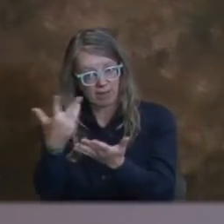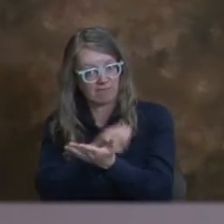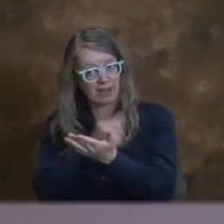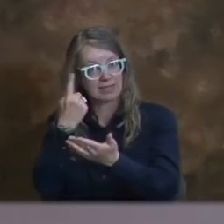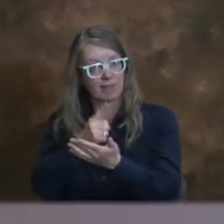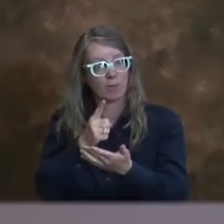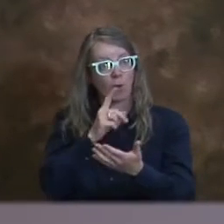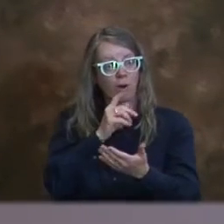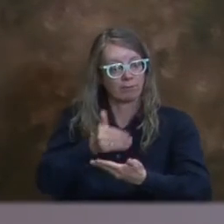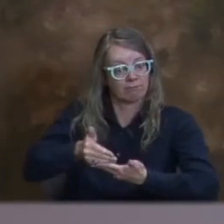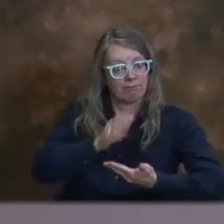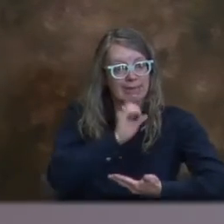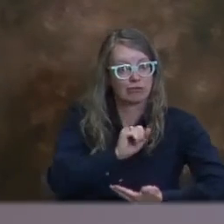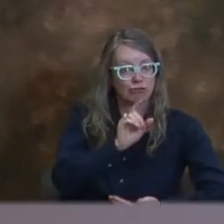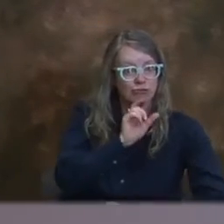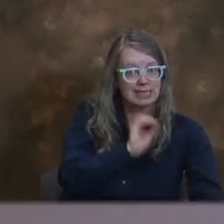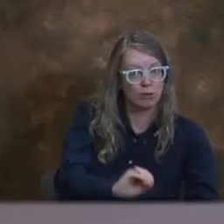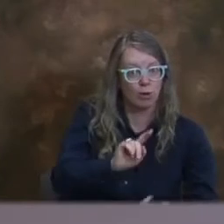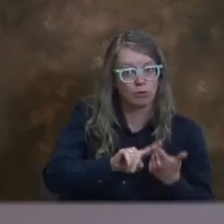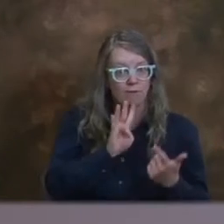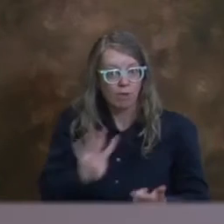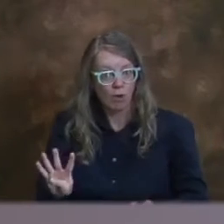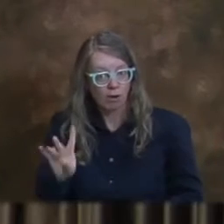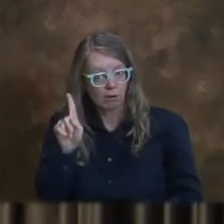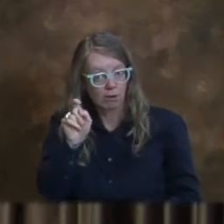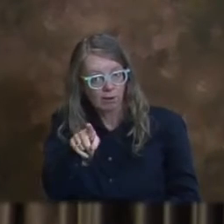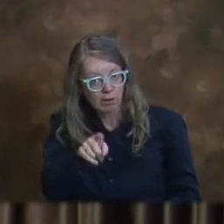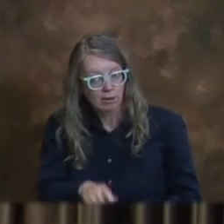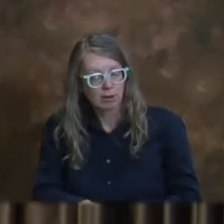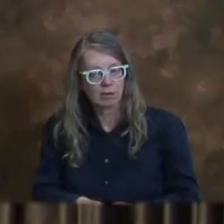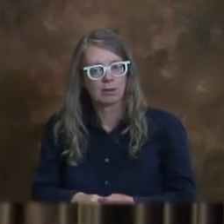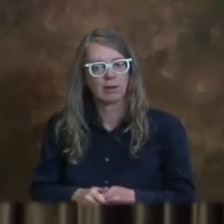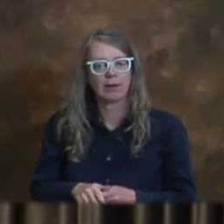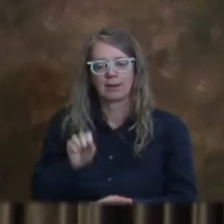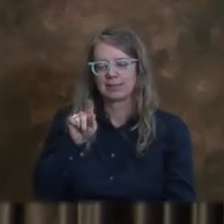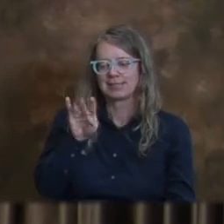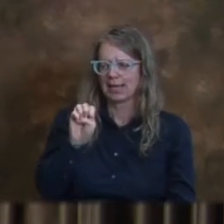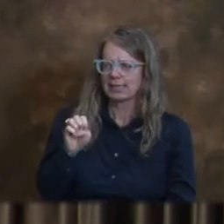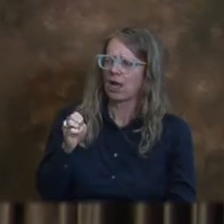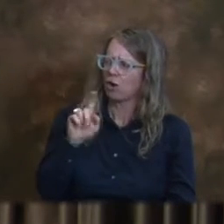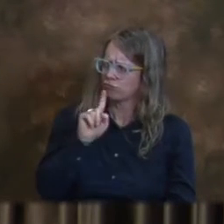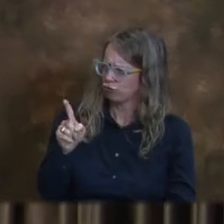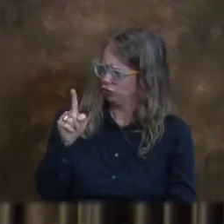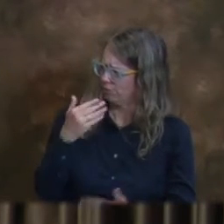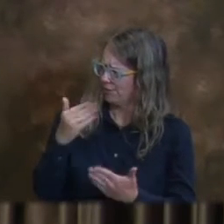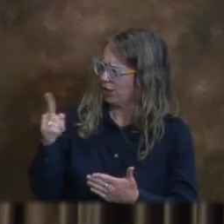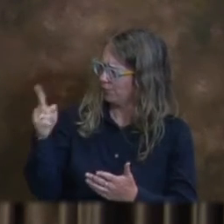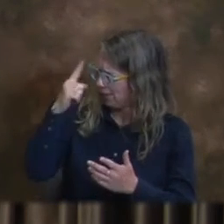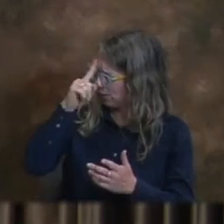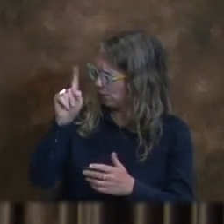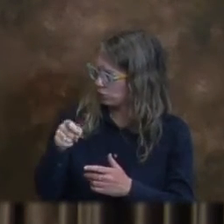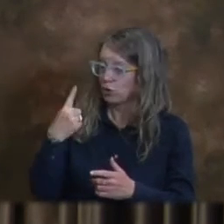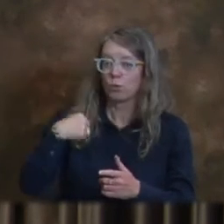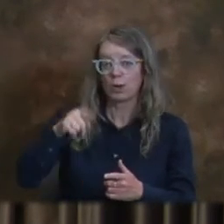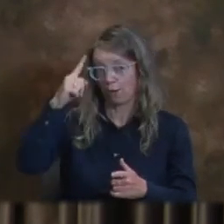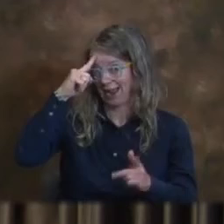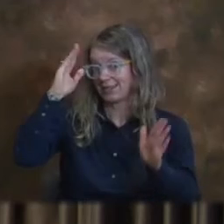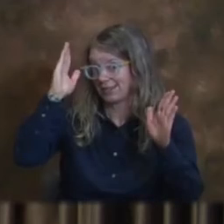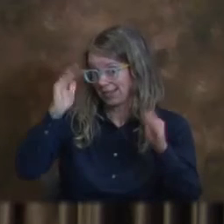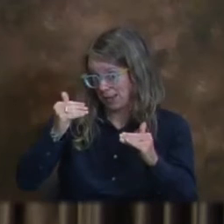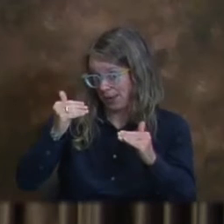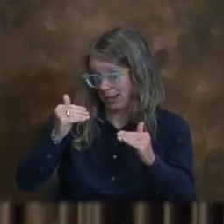general para cuando llega esa? Sí, como habíamos anticipado, ya